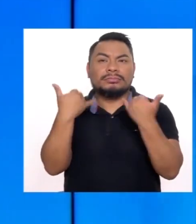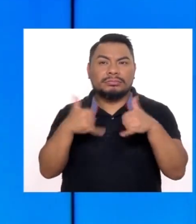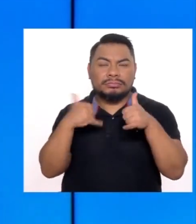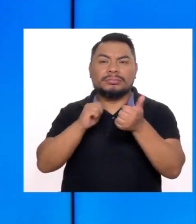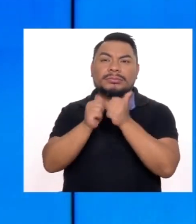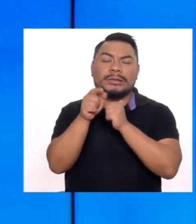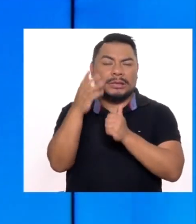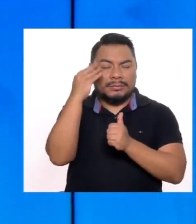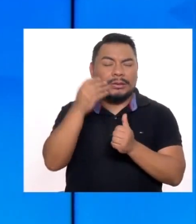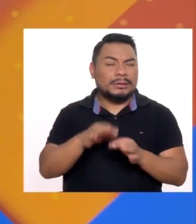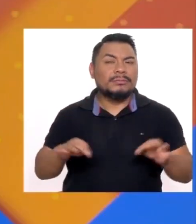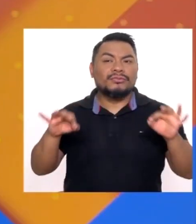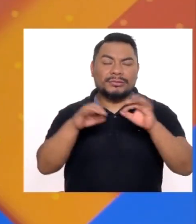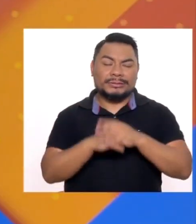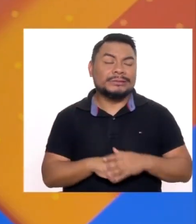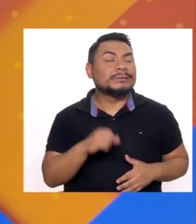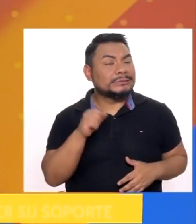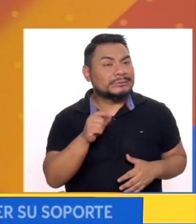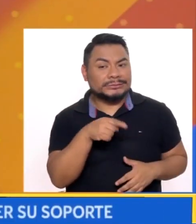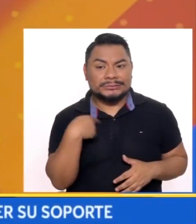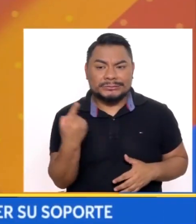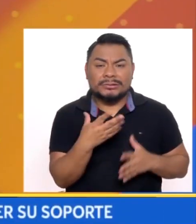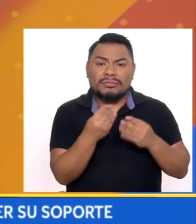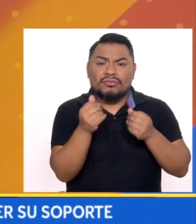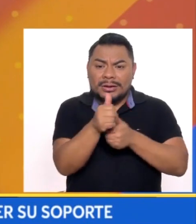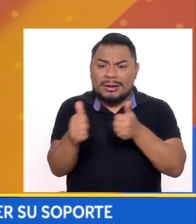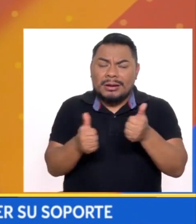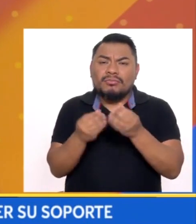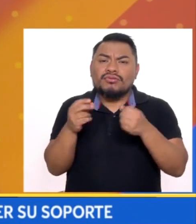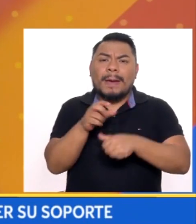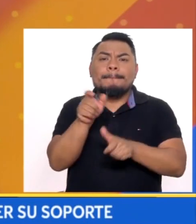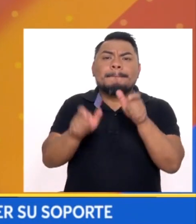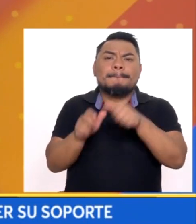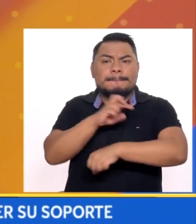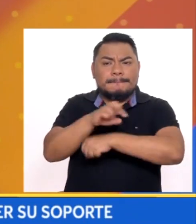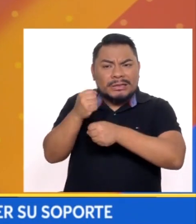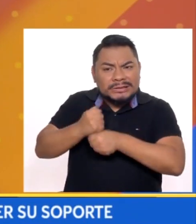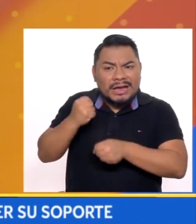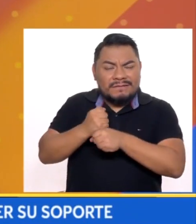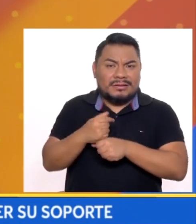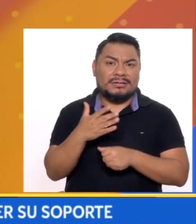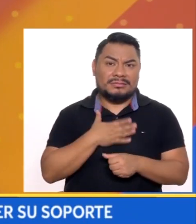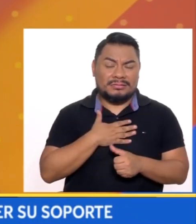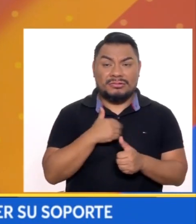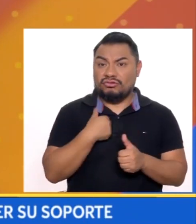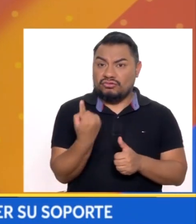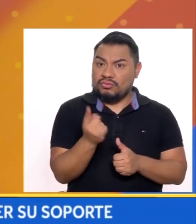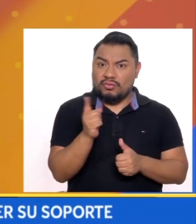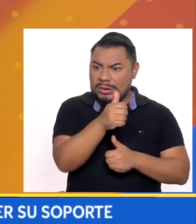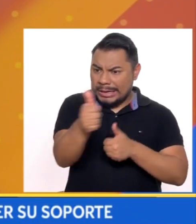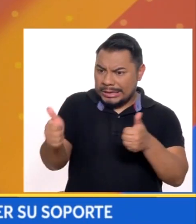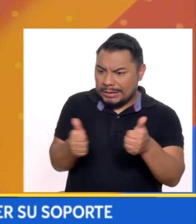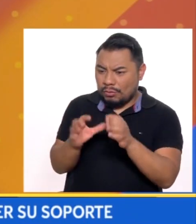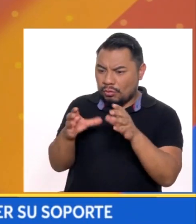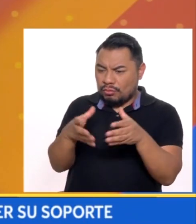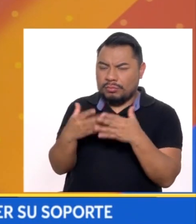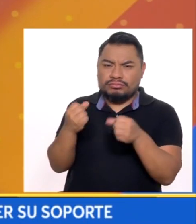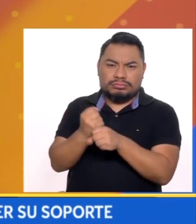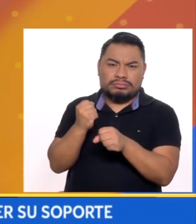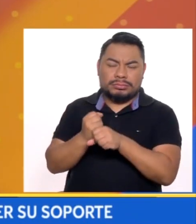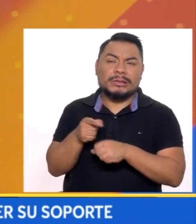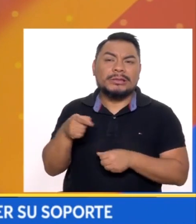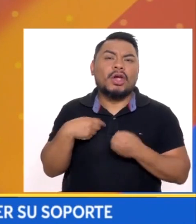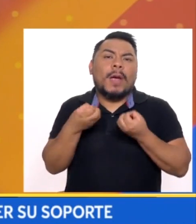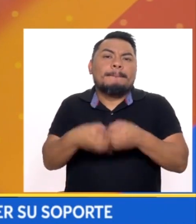Serán muy importantes Tras nuestro Hay mucha gente profesional Que está Y todo un equipo técnico Y... Y bueno No